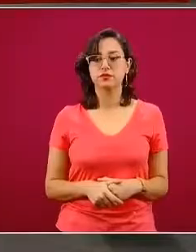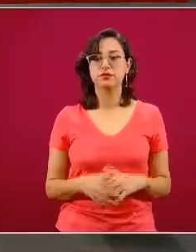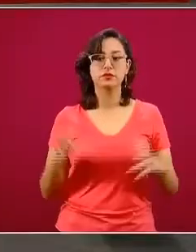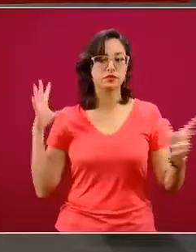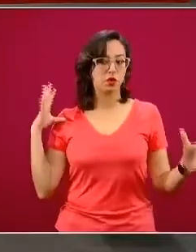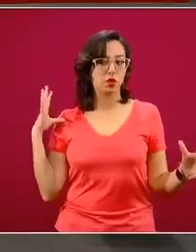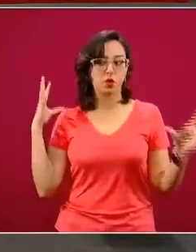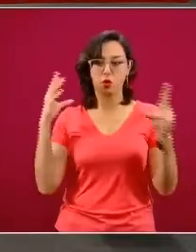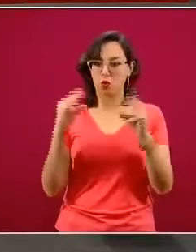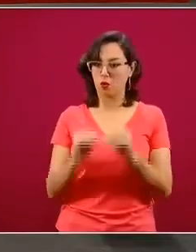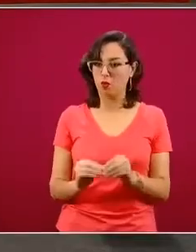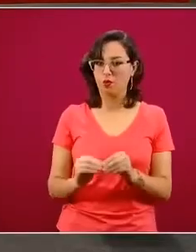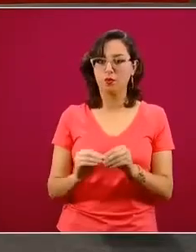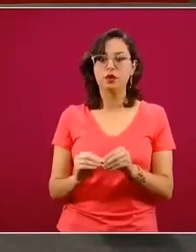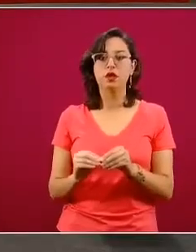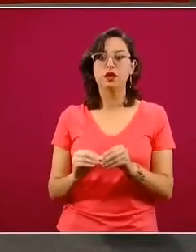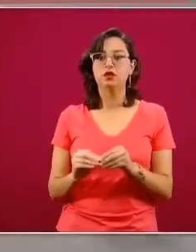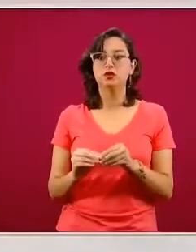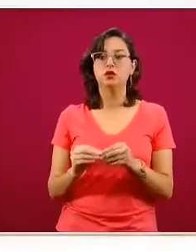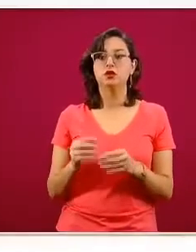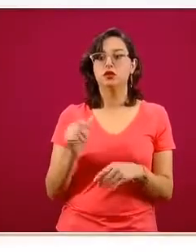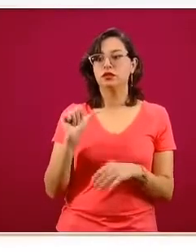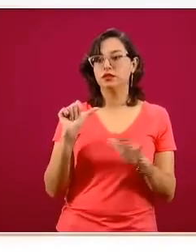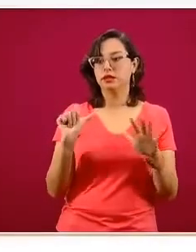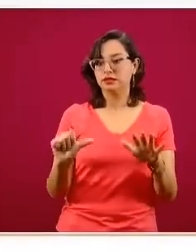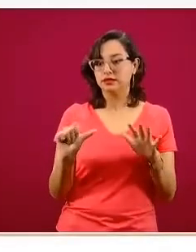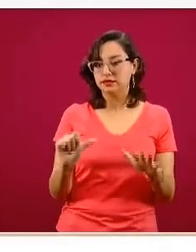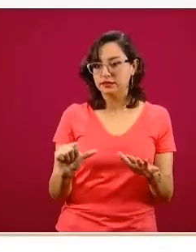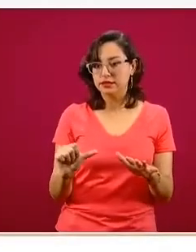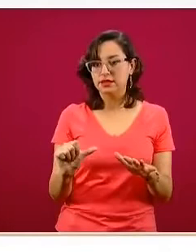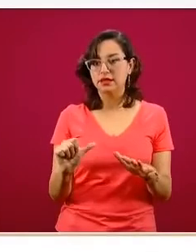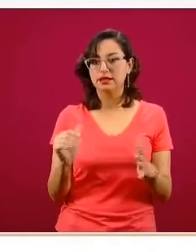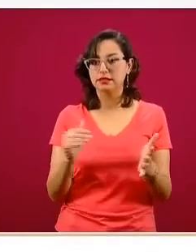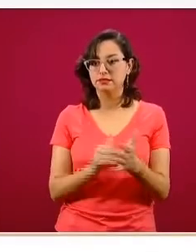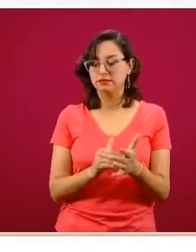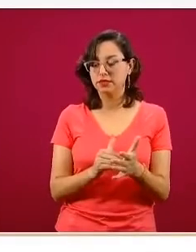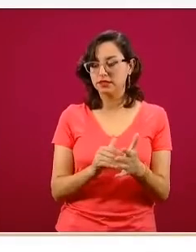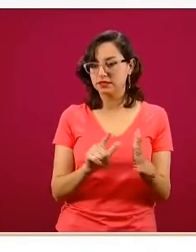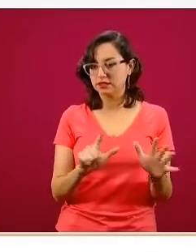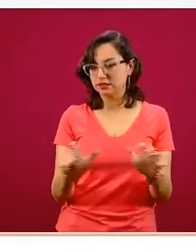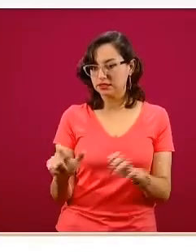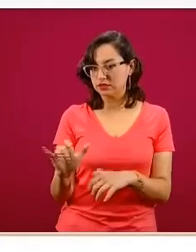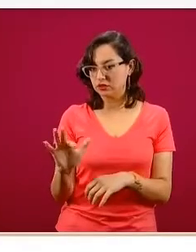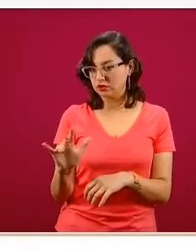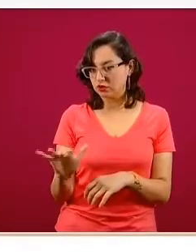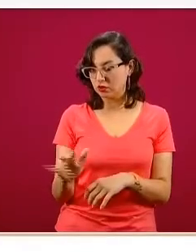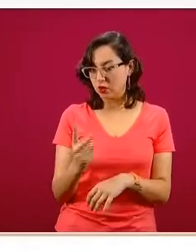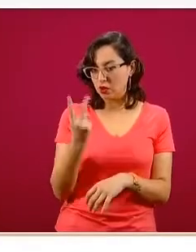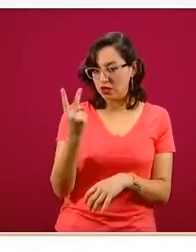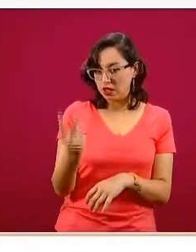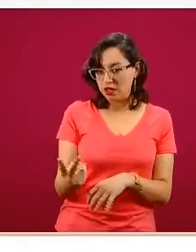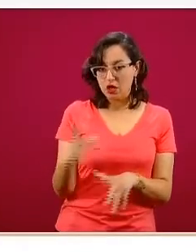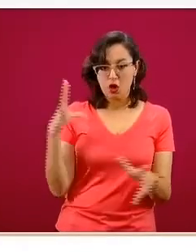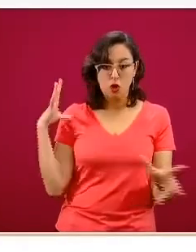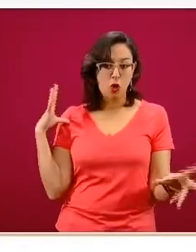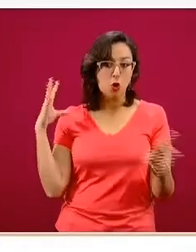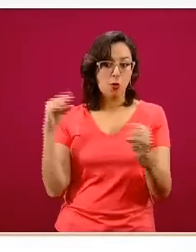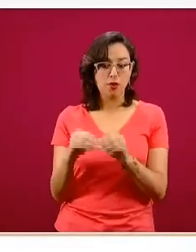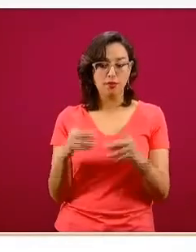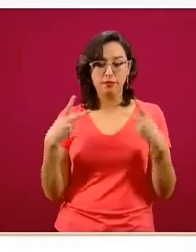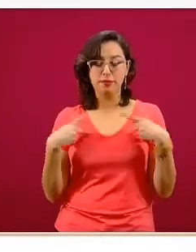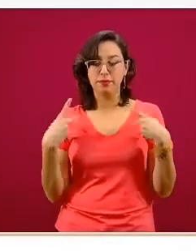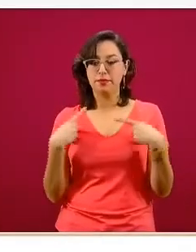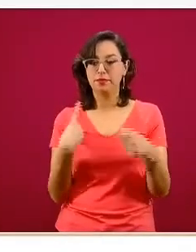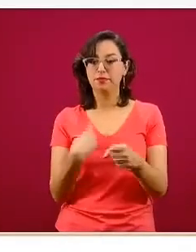acumulada, de la cantidad de casos acumulados, de esos 16 mil 752, en donde ustedes podrán identificar